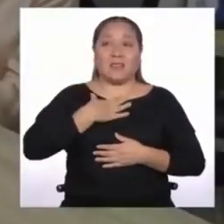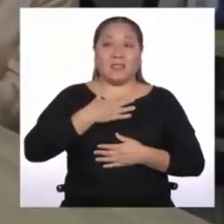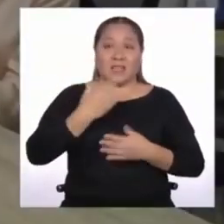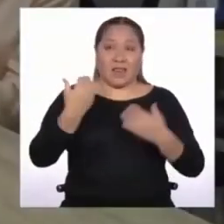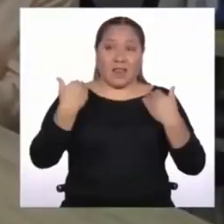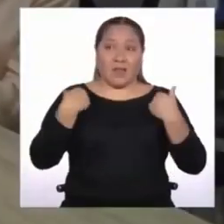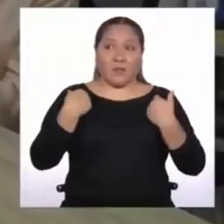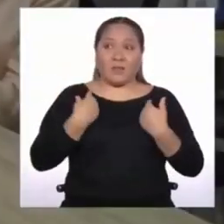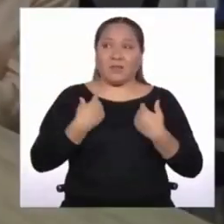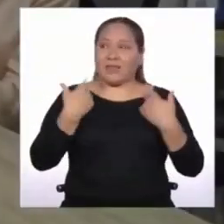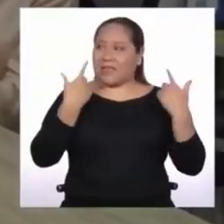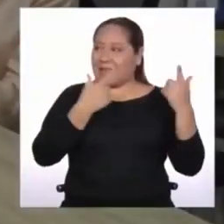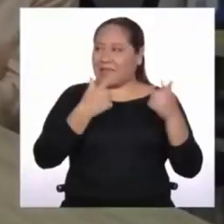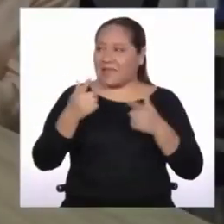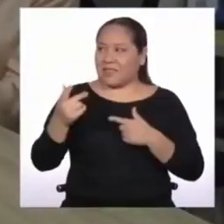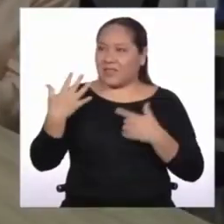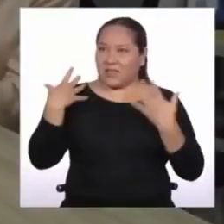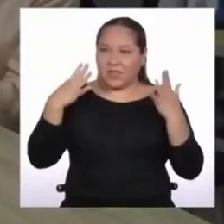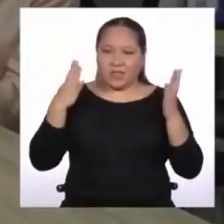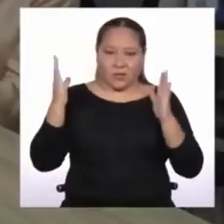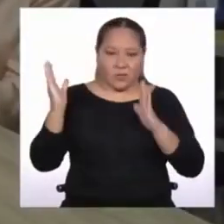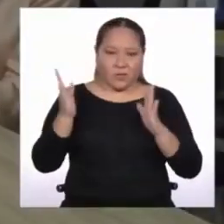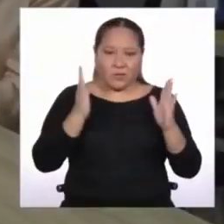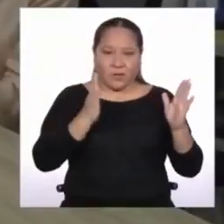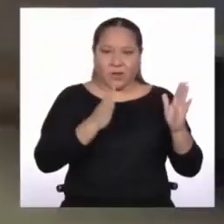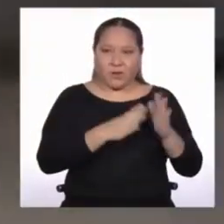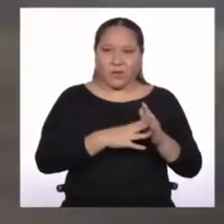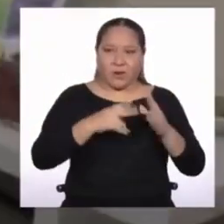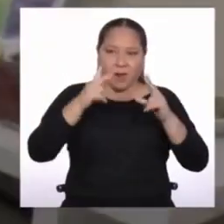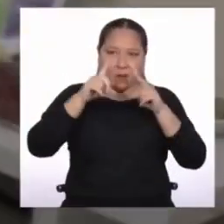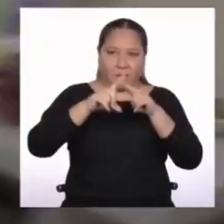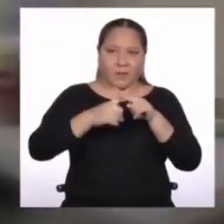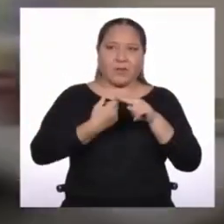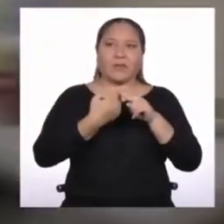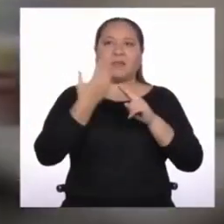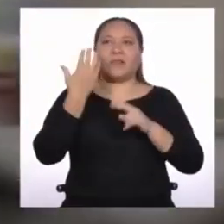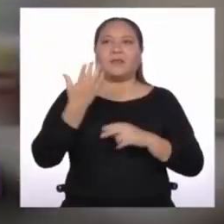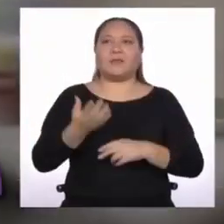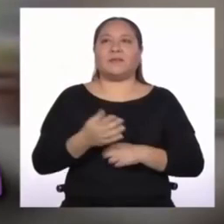Listo, Marialena. Estamos preparados para empezar.